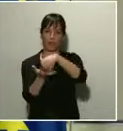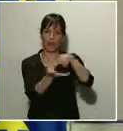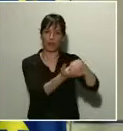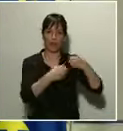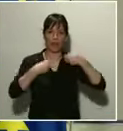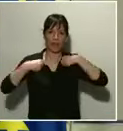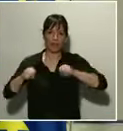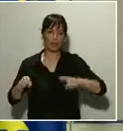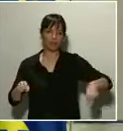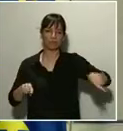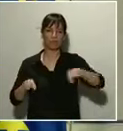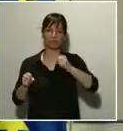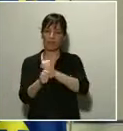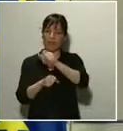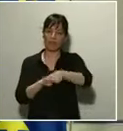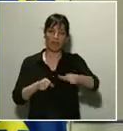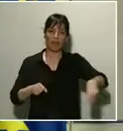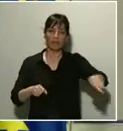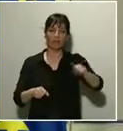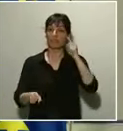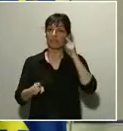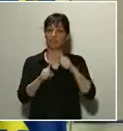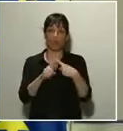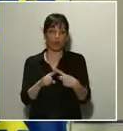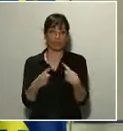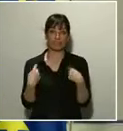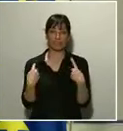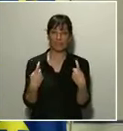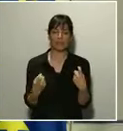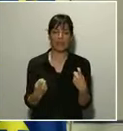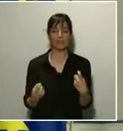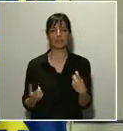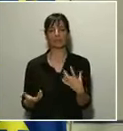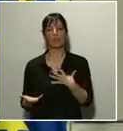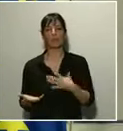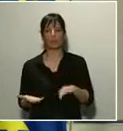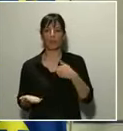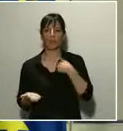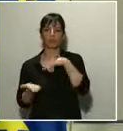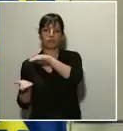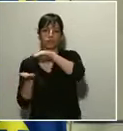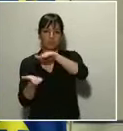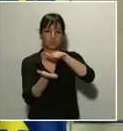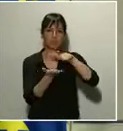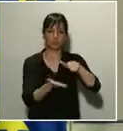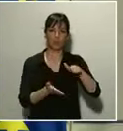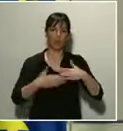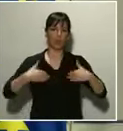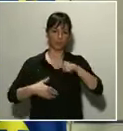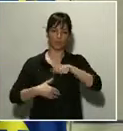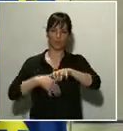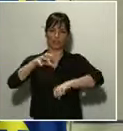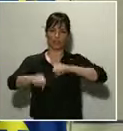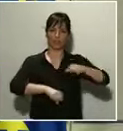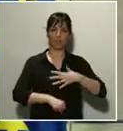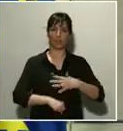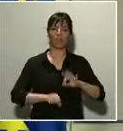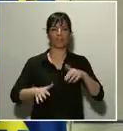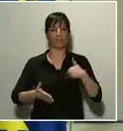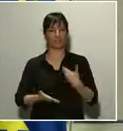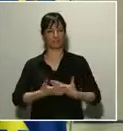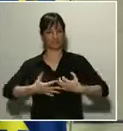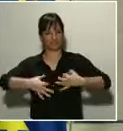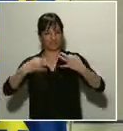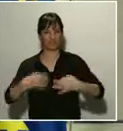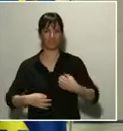para que los productos necesarios lleguen a todos los ciudadanos y quede asegurado el abastecimiento